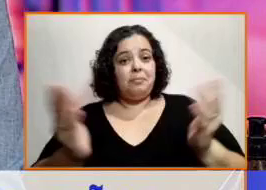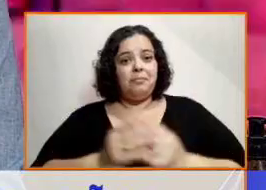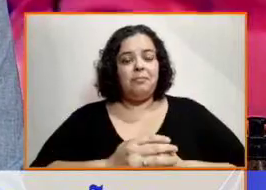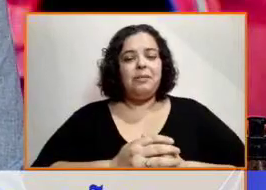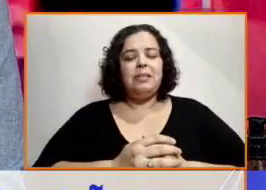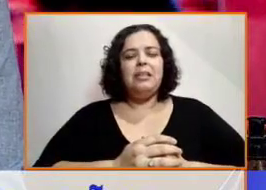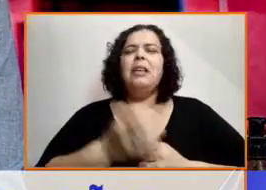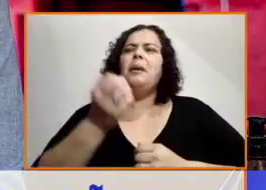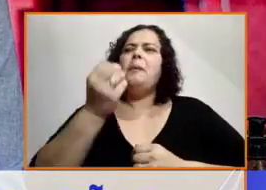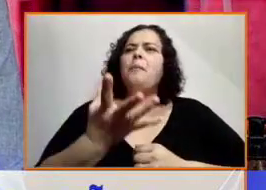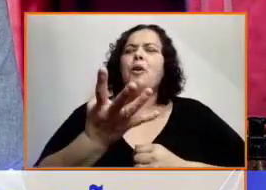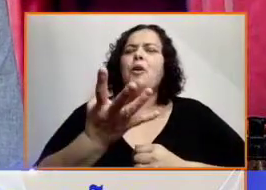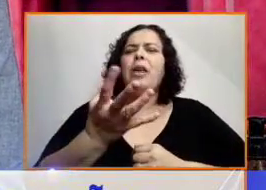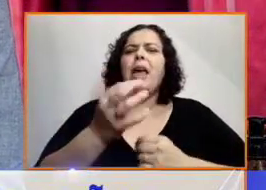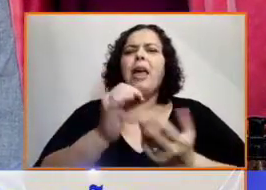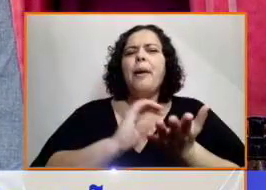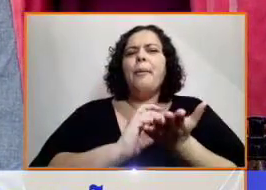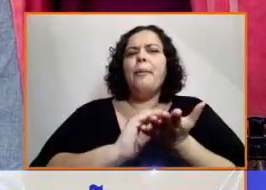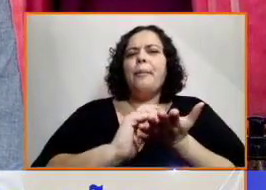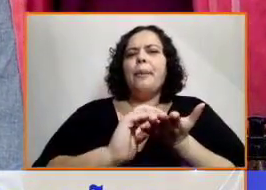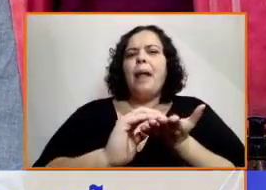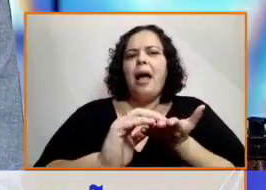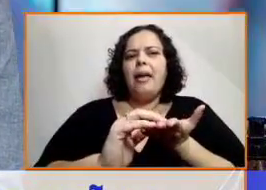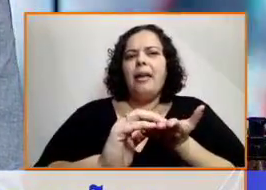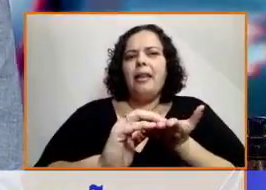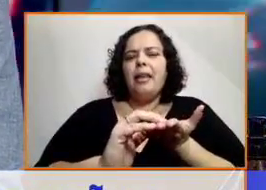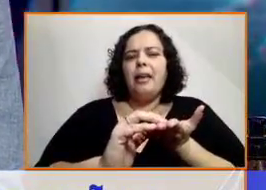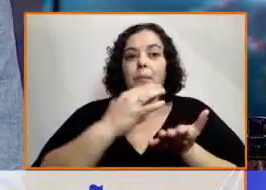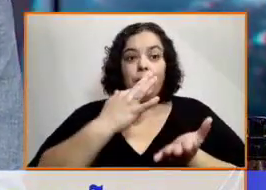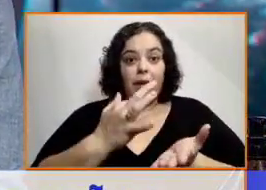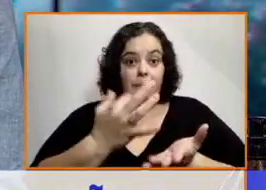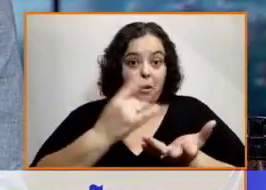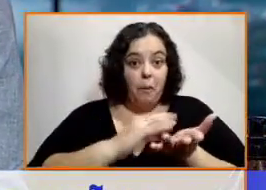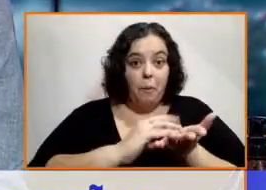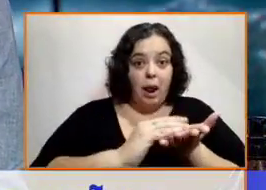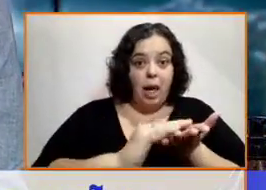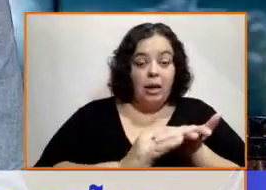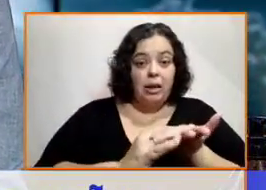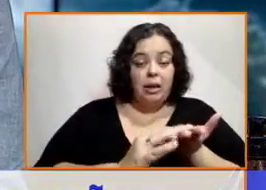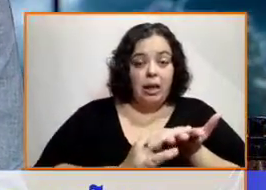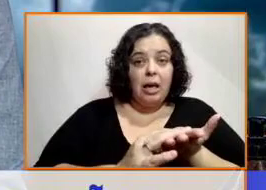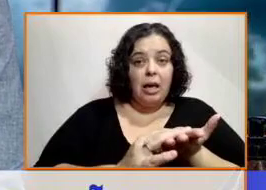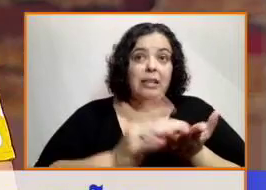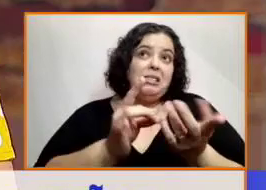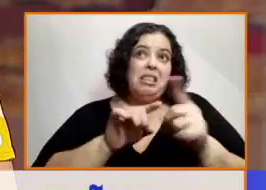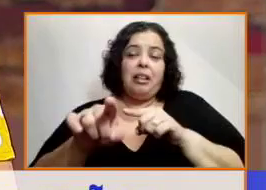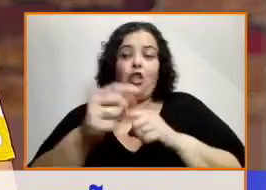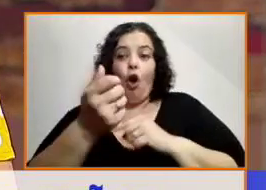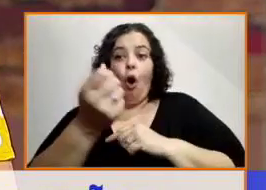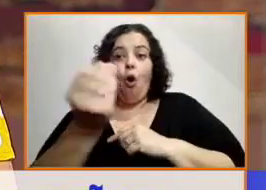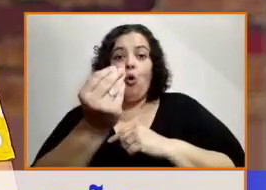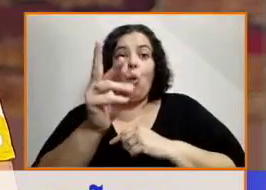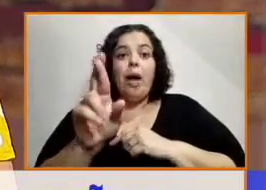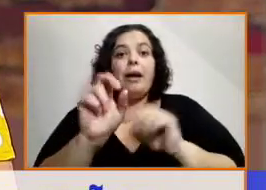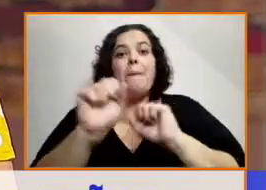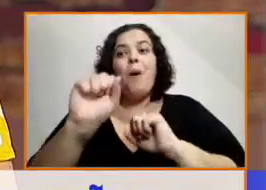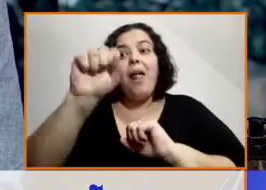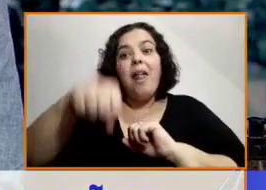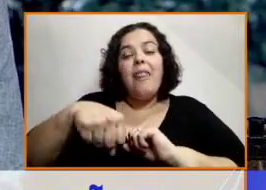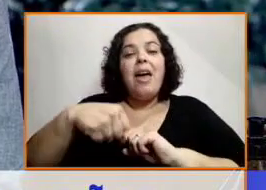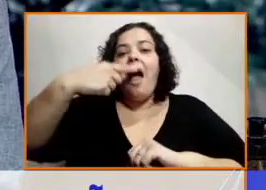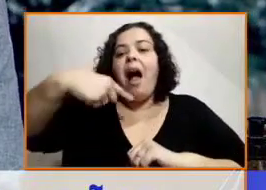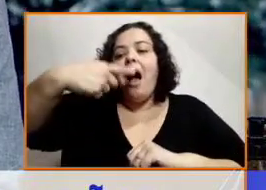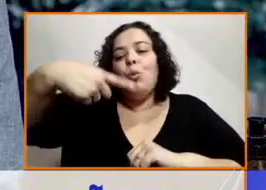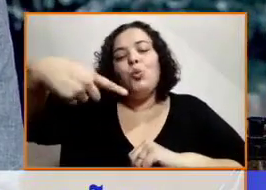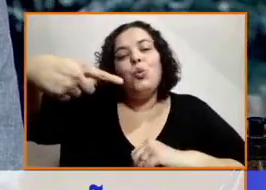perfectamente pudo haber estado el audiolibro, digamos, el relato en audio? ¿Por qué se eligió el braille? Que no suele ser la opción más común para